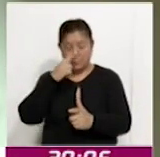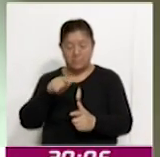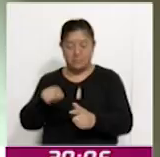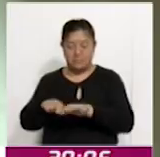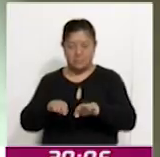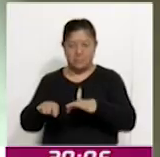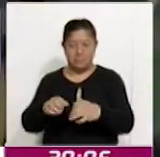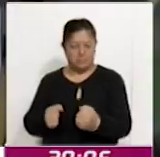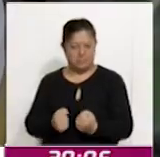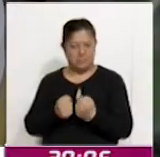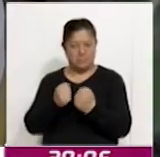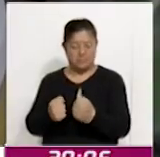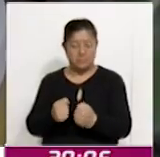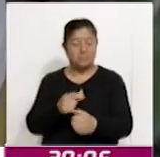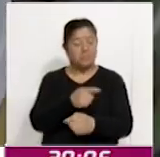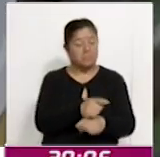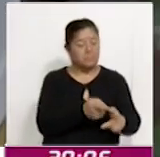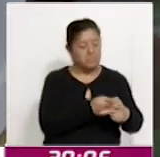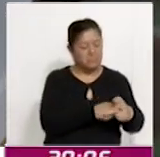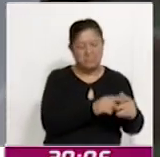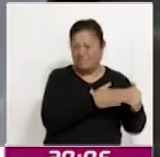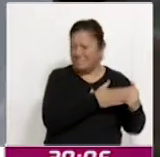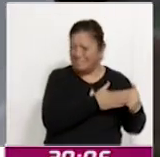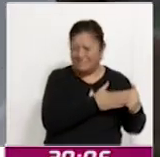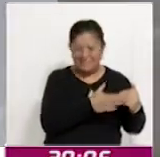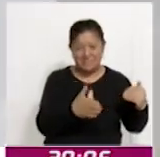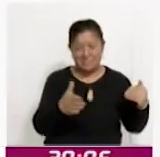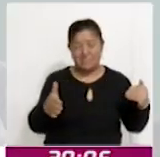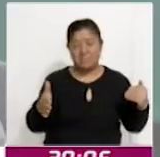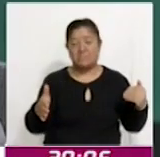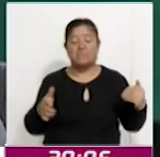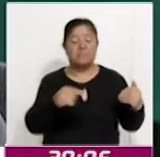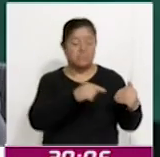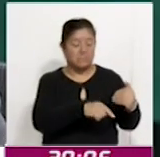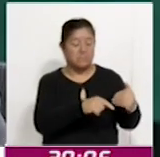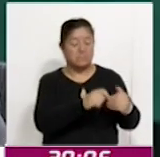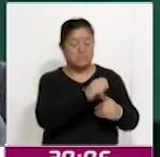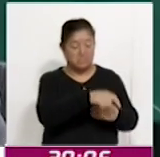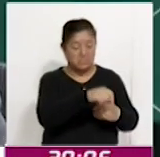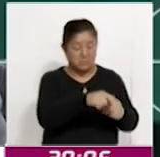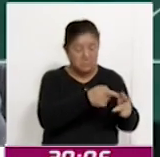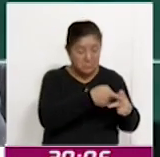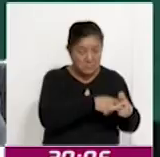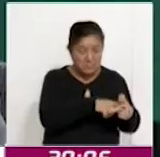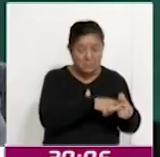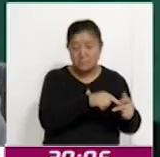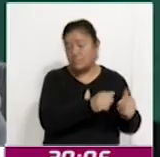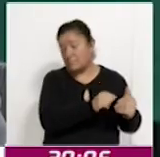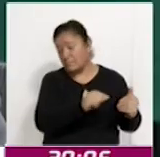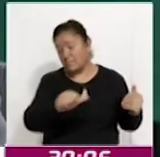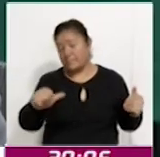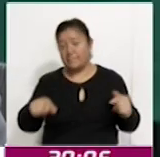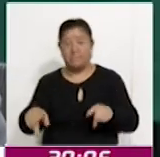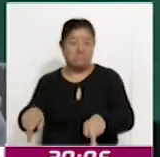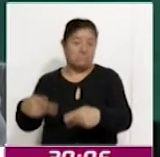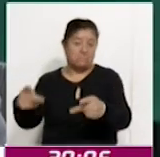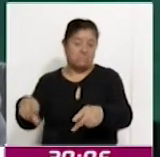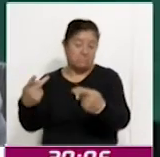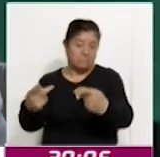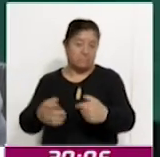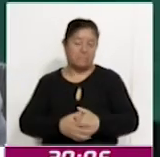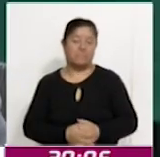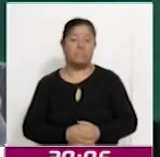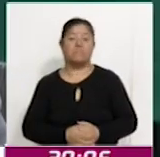en el mercado desde la producción hasta la comercialización de los productos. Es histórico lo que está pasando en México